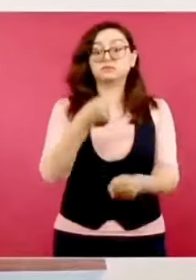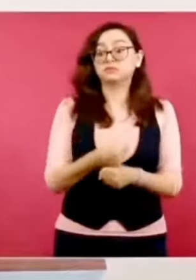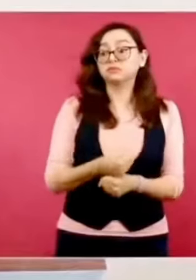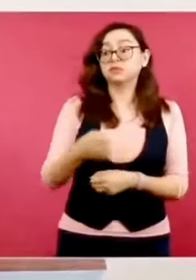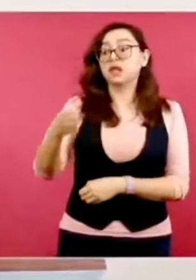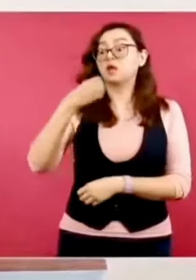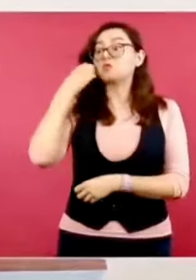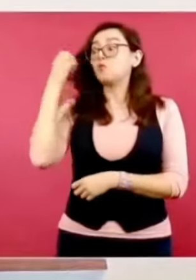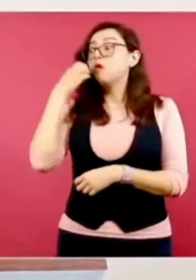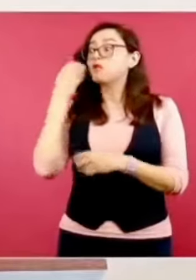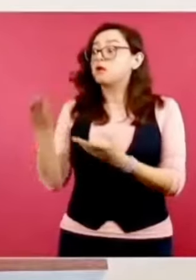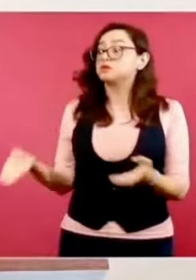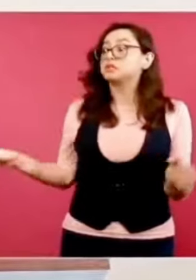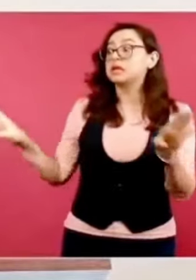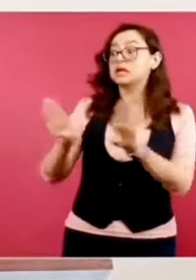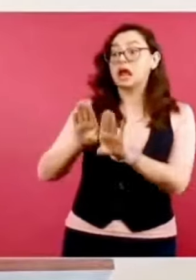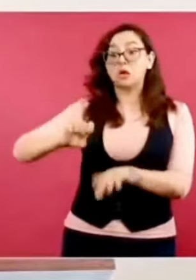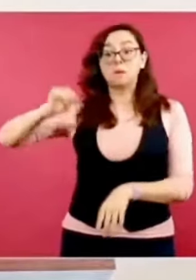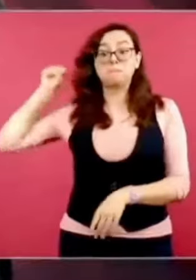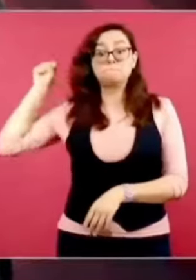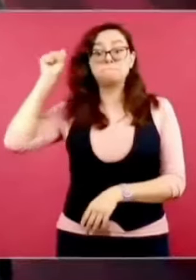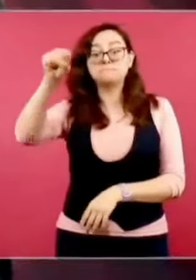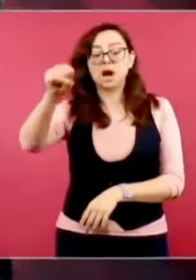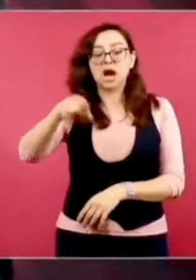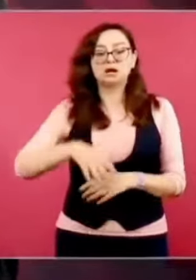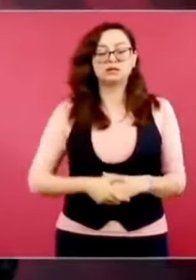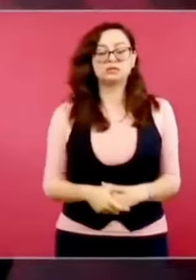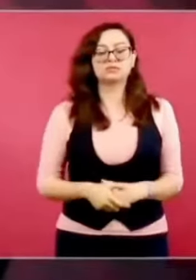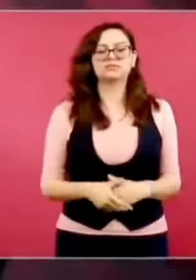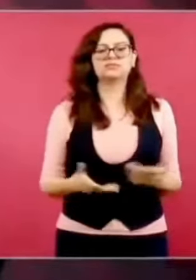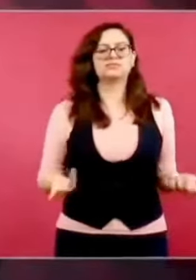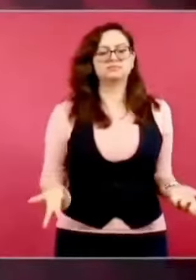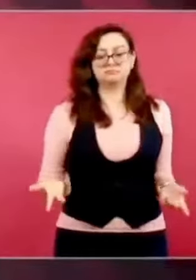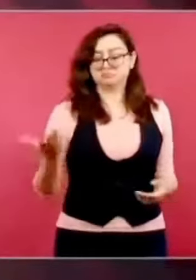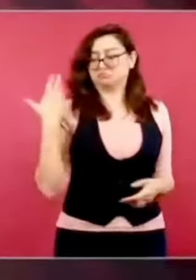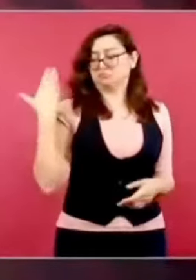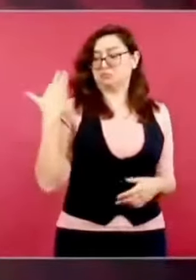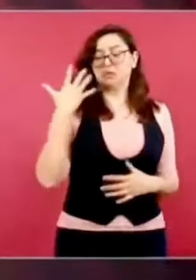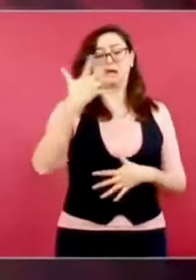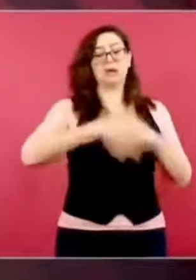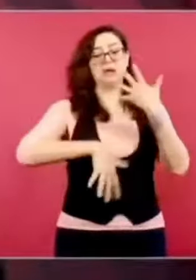También lo tengo que subrayar. Hubo uno este el 15 de abril. Sí, sí, sí, sí, sí.